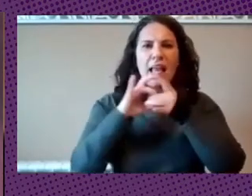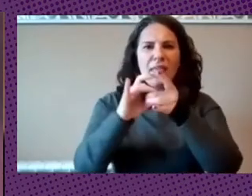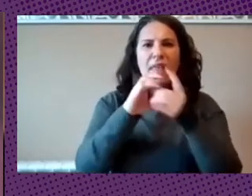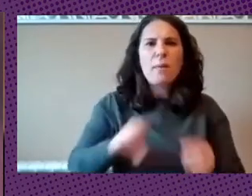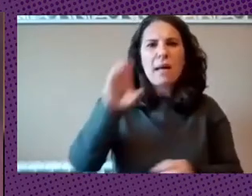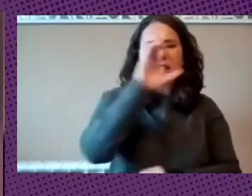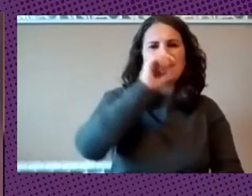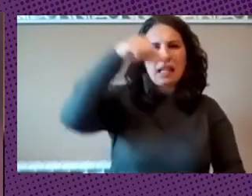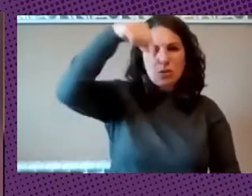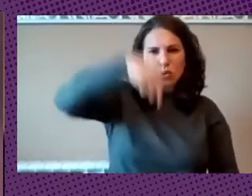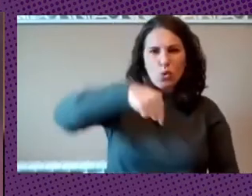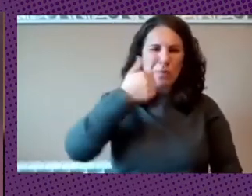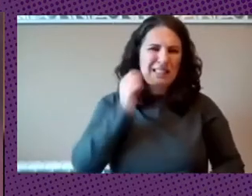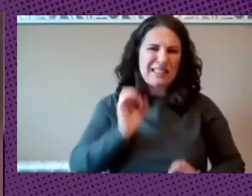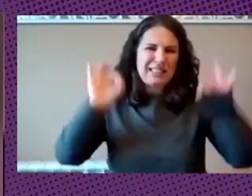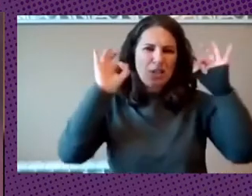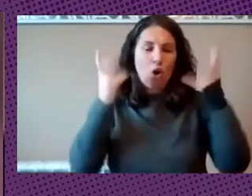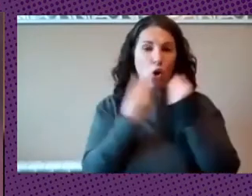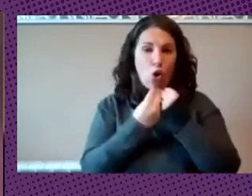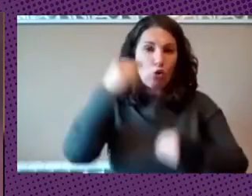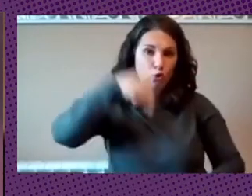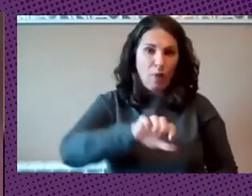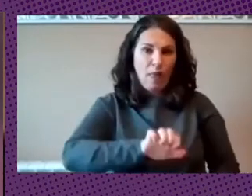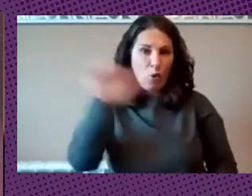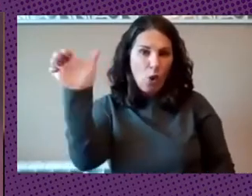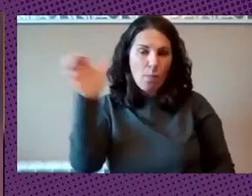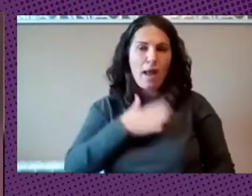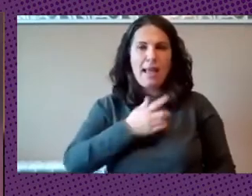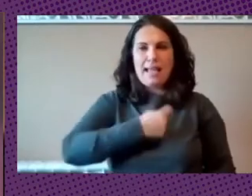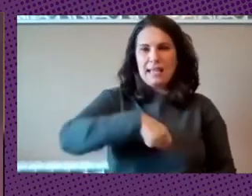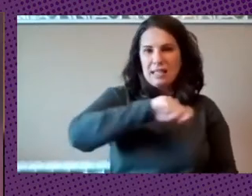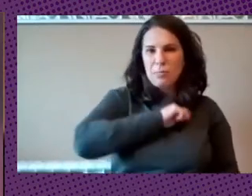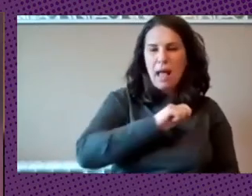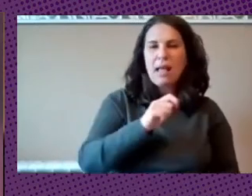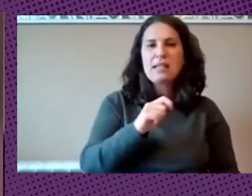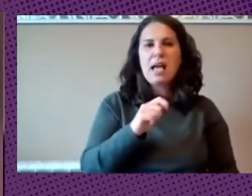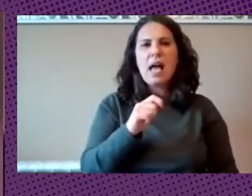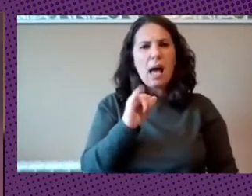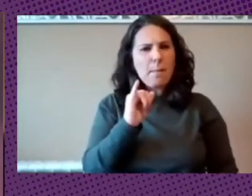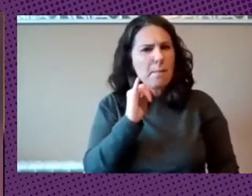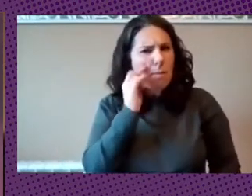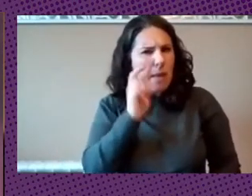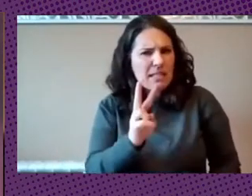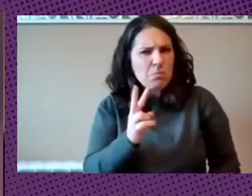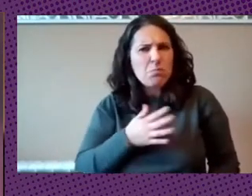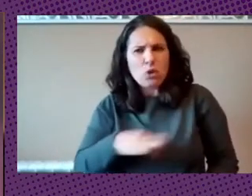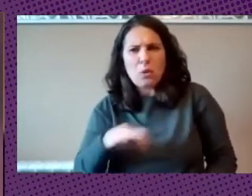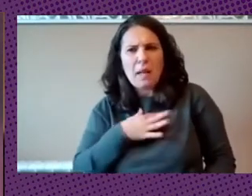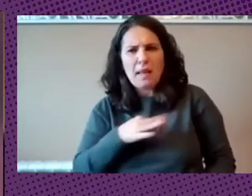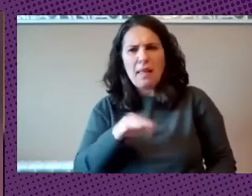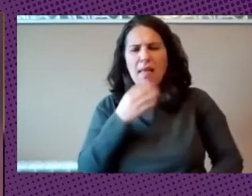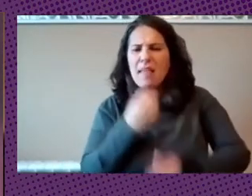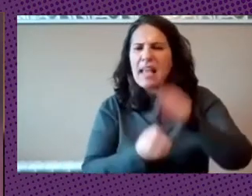especialmente con los países del sur de Europa con España posibilidades de plantar mercados alternativos de